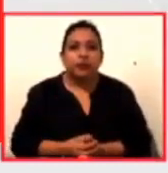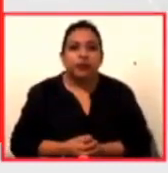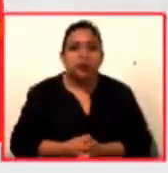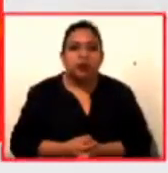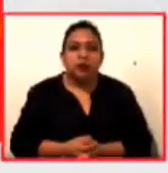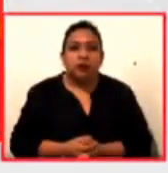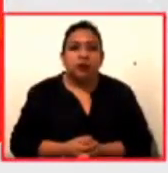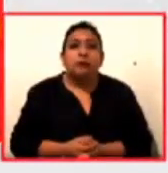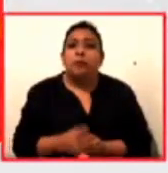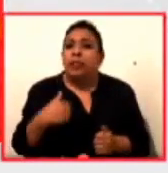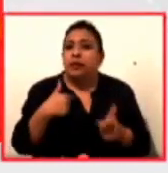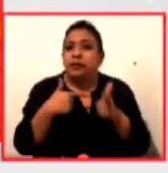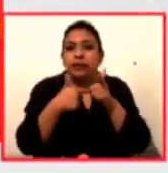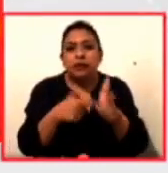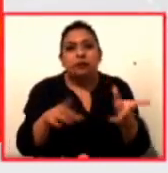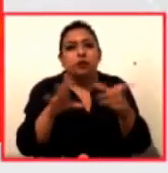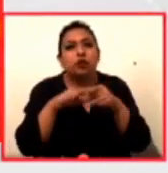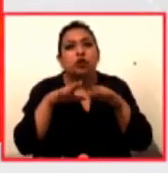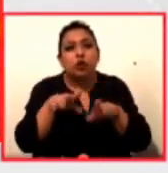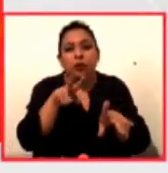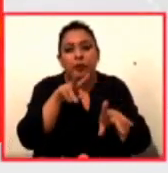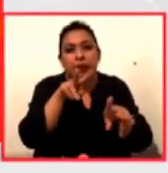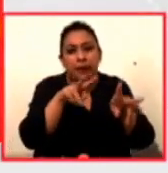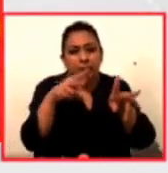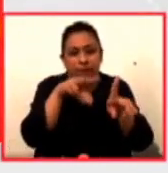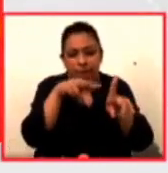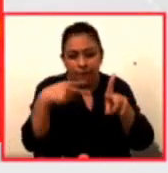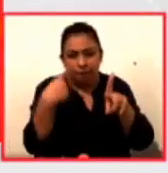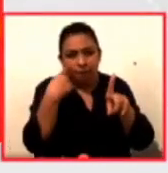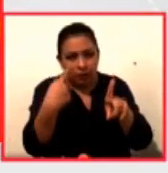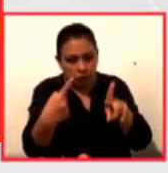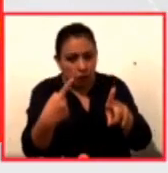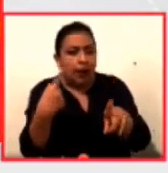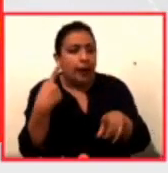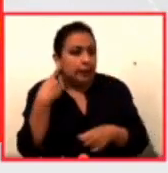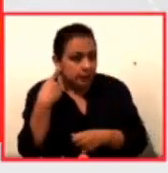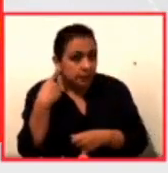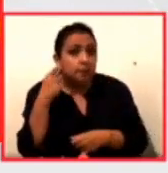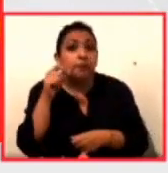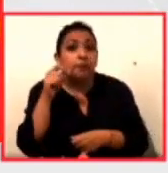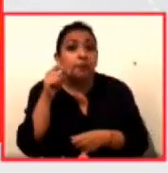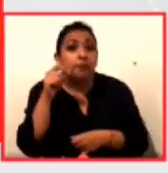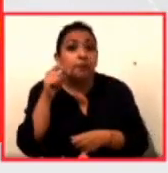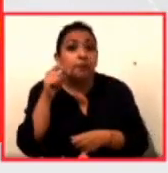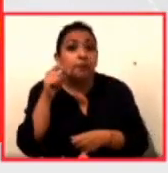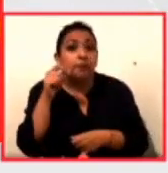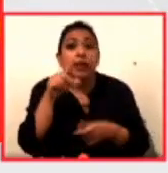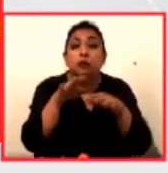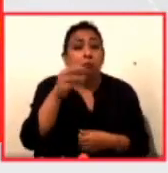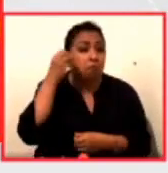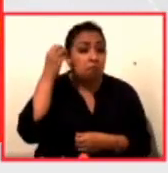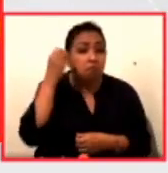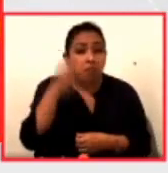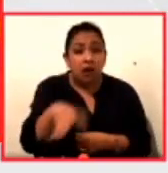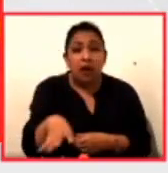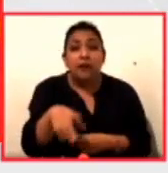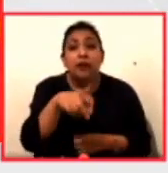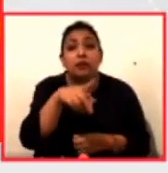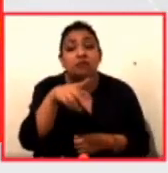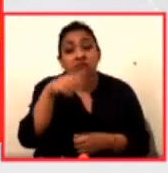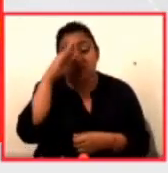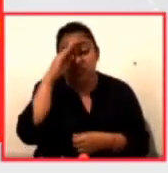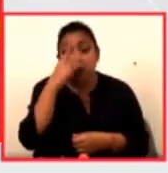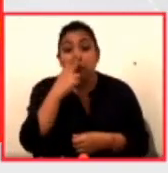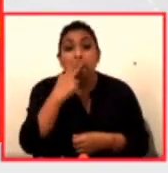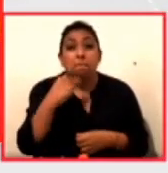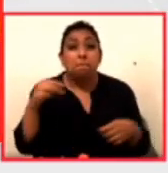Y seguimos hablando de audiovisuales y vamos a platicar precisamente de estos fantásticos considera que las abejas son los